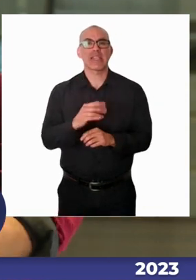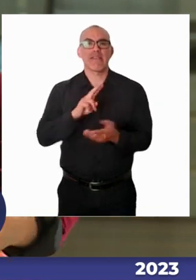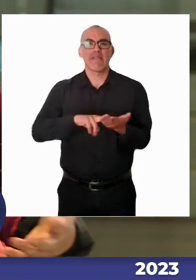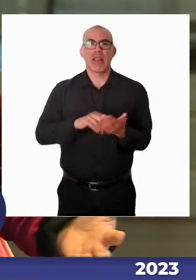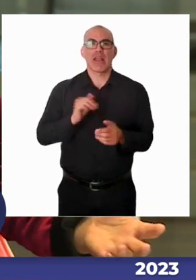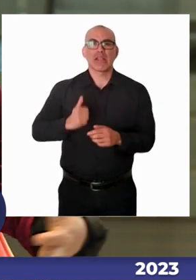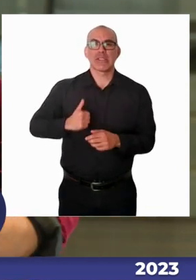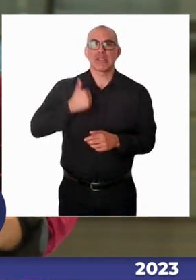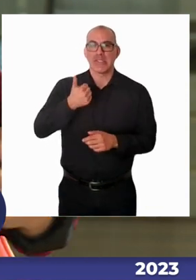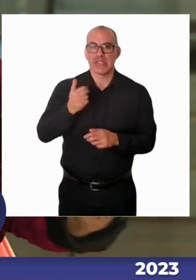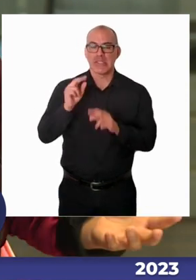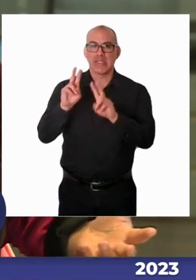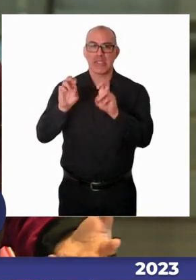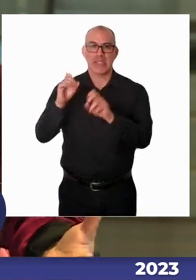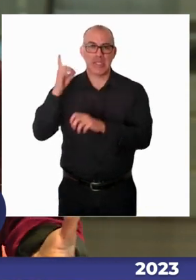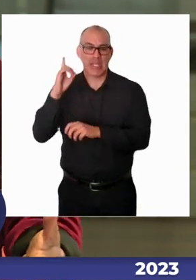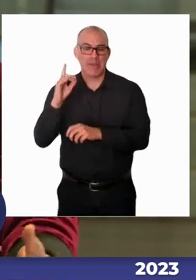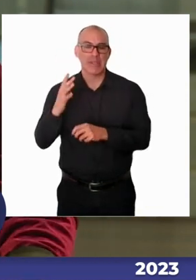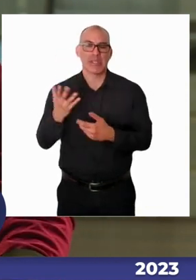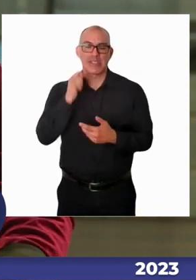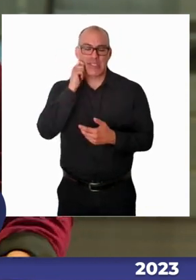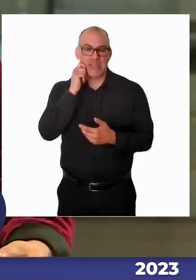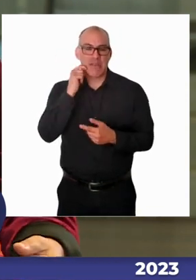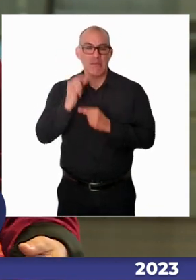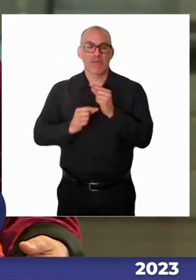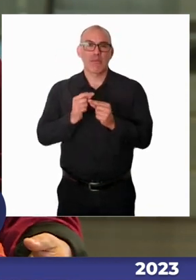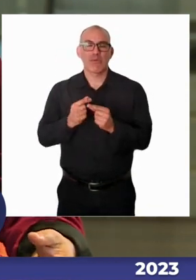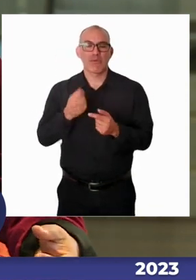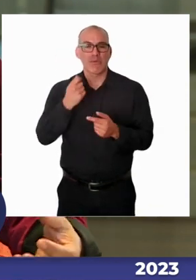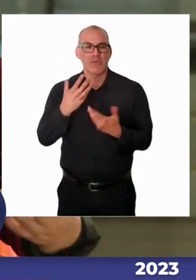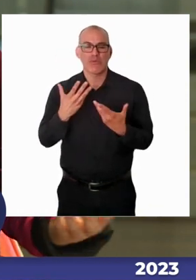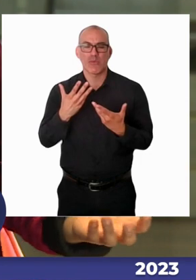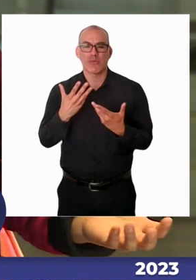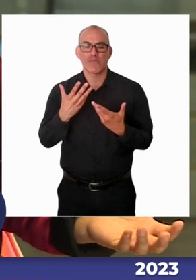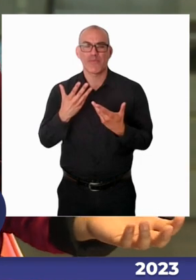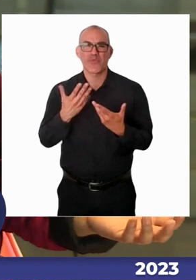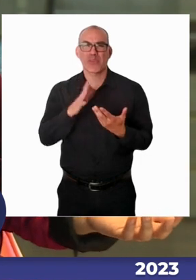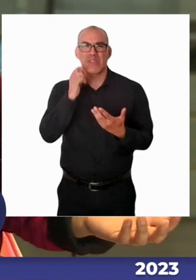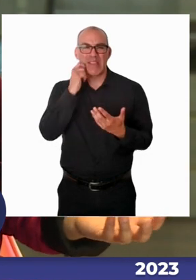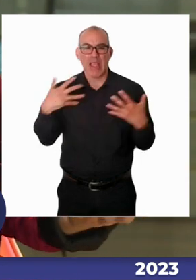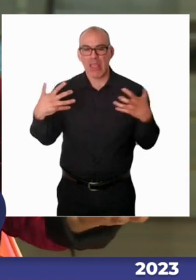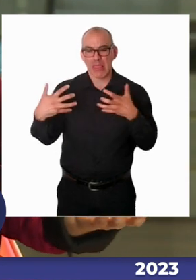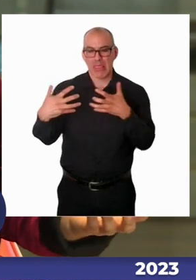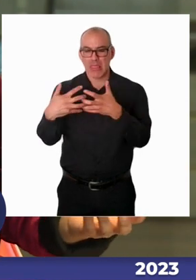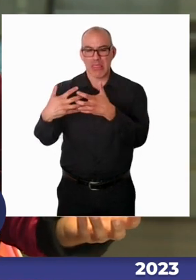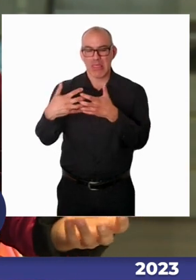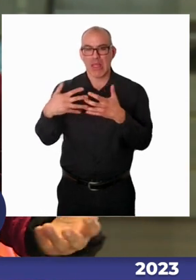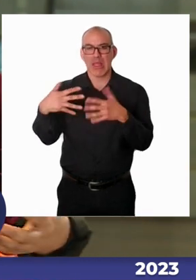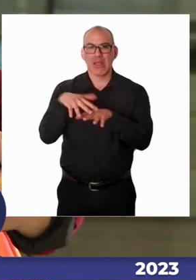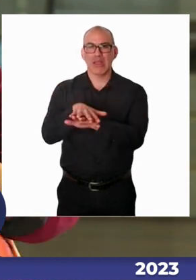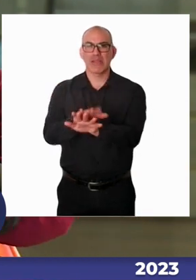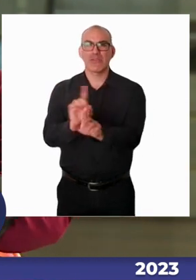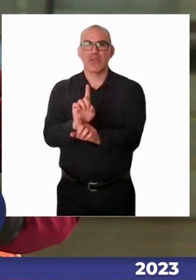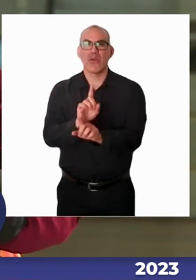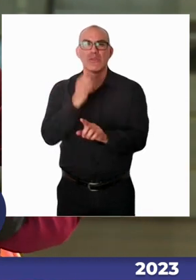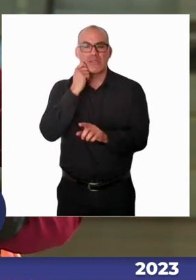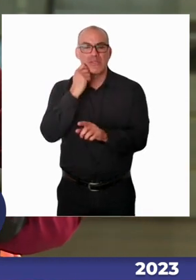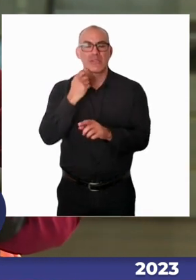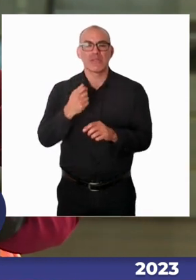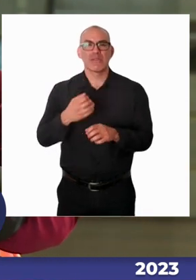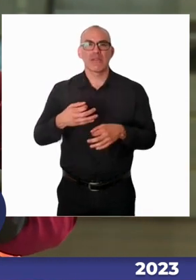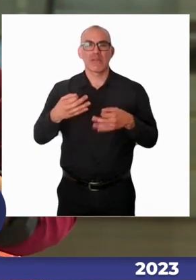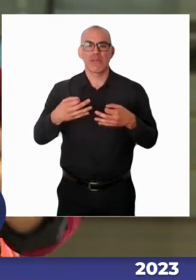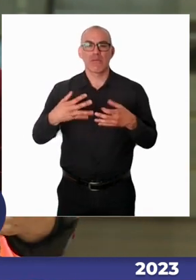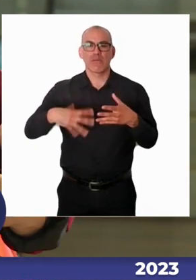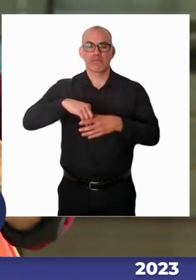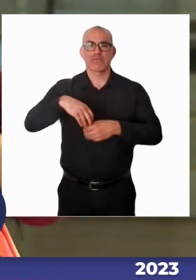con cabrón. yo, ay, mira, ahí hay un mundo, ¿no? Pero es parte del cambio de paradigmas de la sociedad. Lamentablemente en este